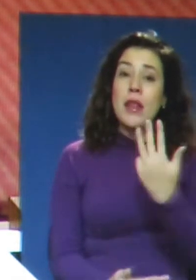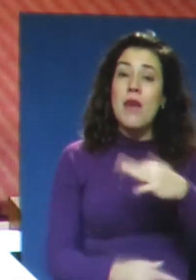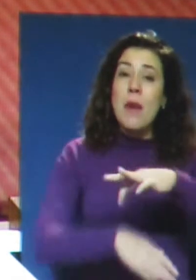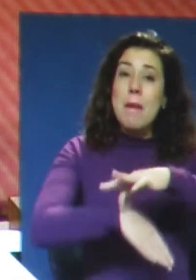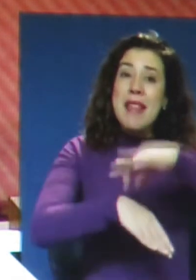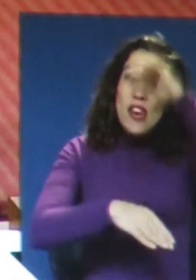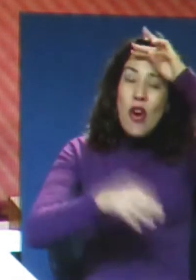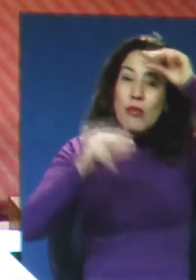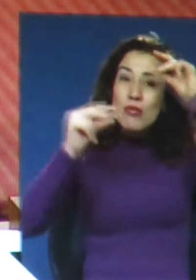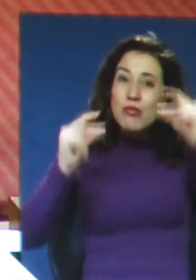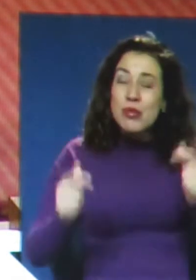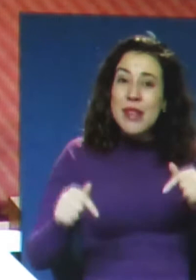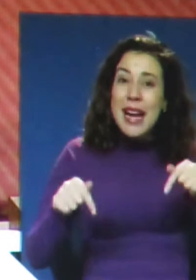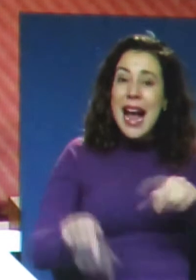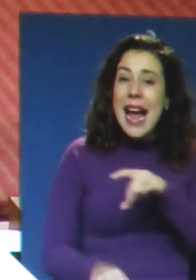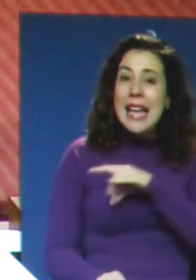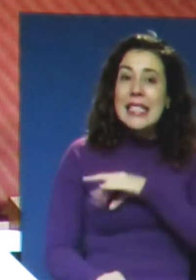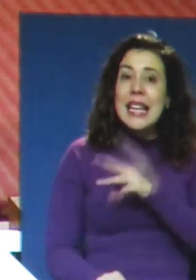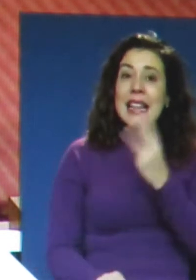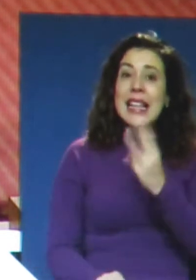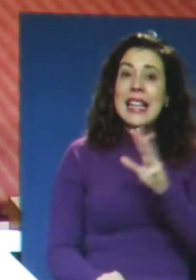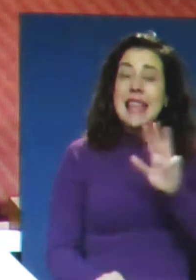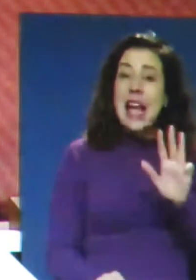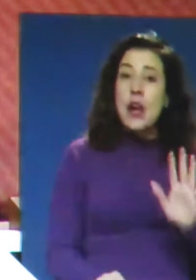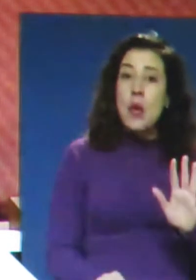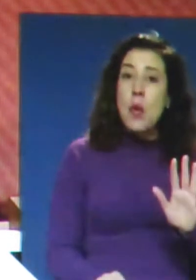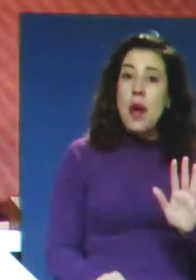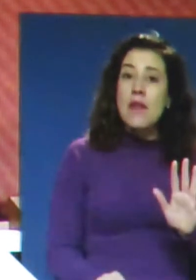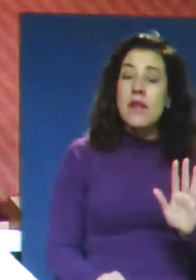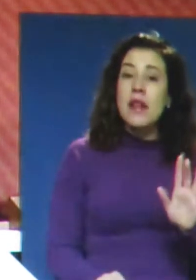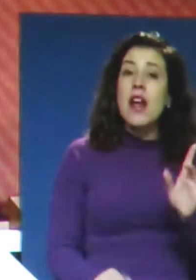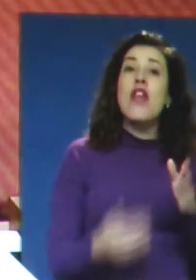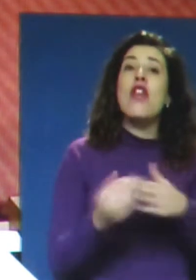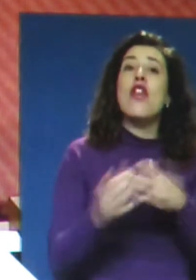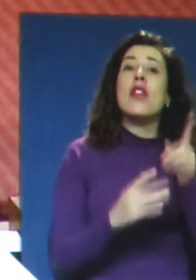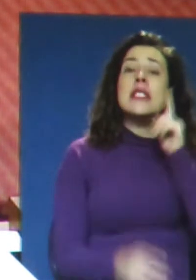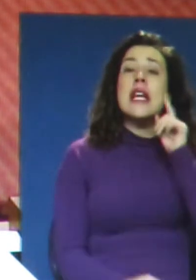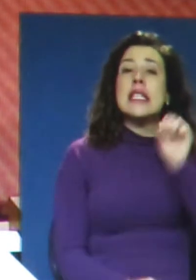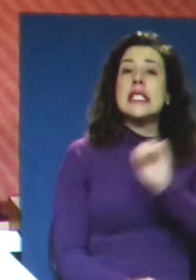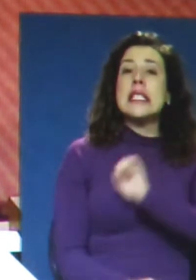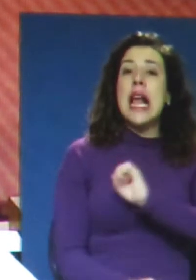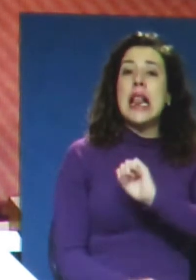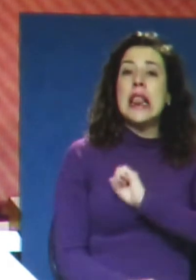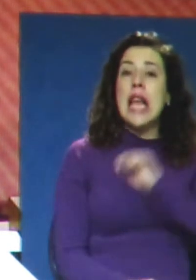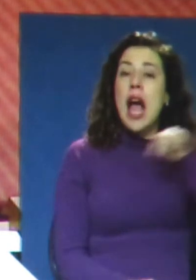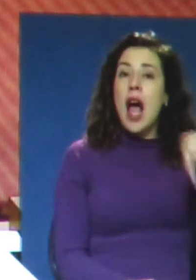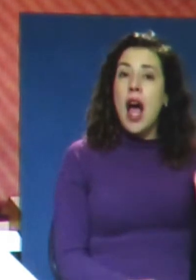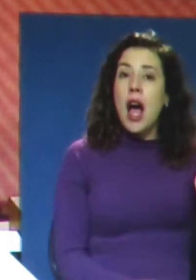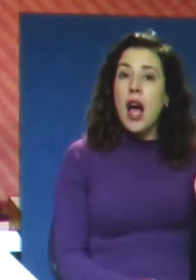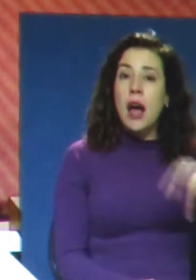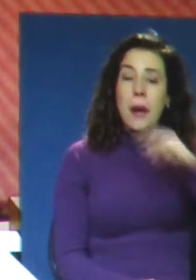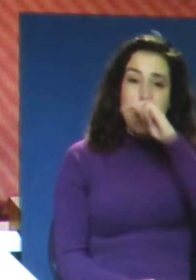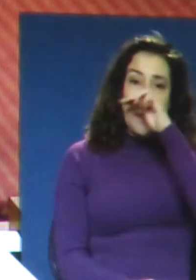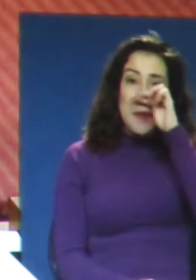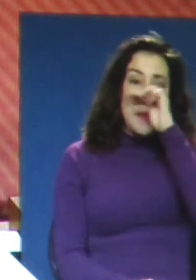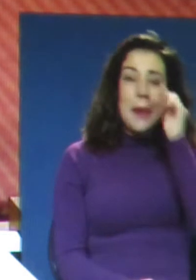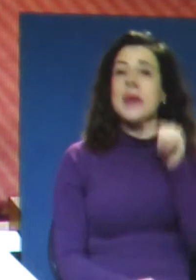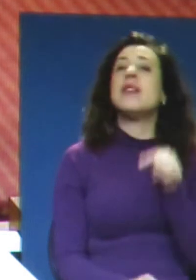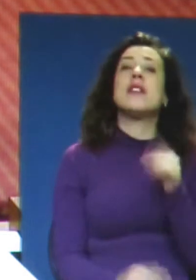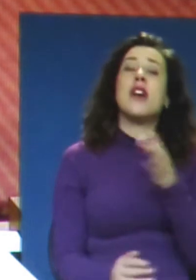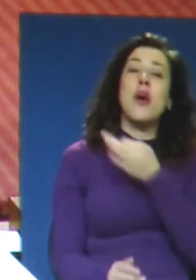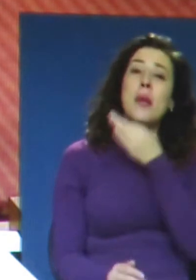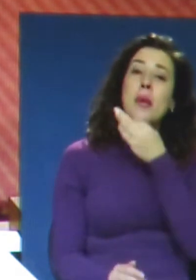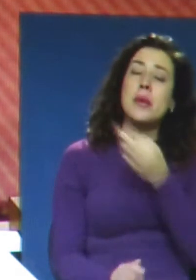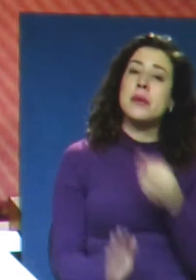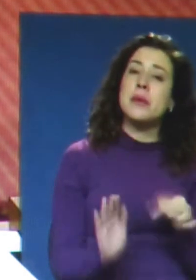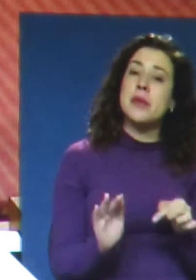especialistas de este tipo en Chile, 39 de ellos estaban en la región metropolitana. Por lo tanto, así como está planteado,